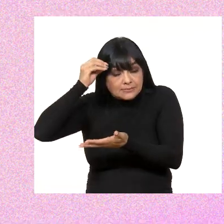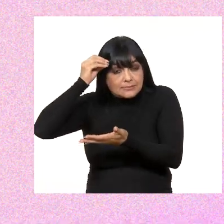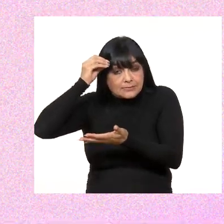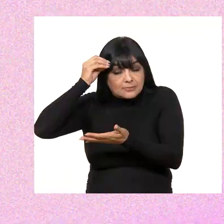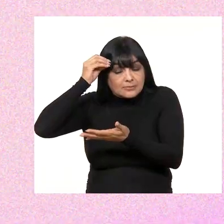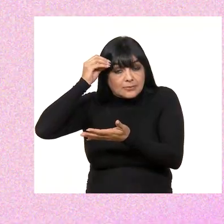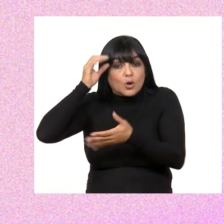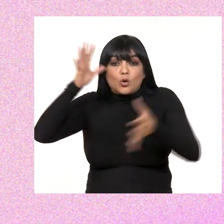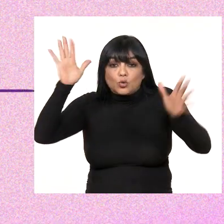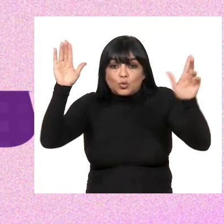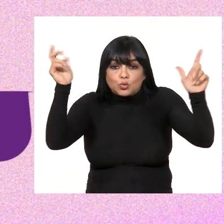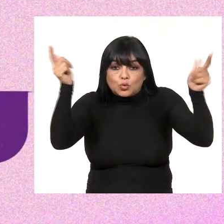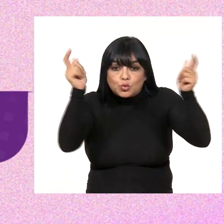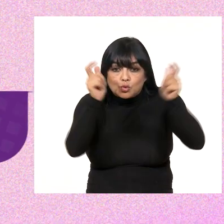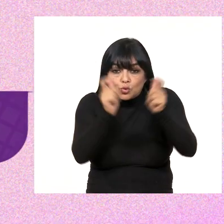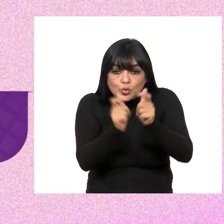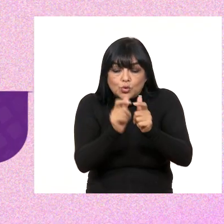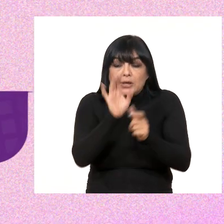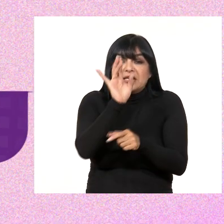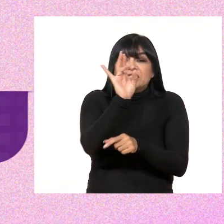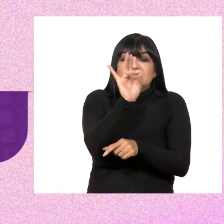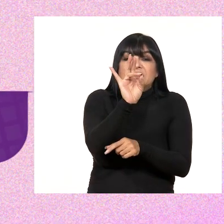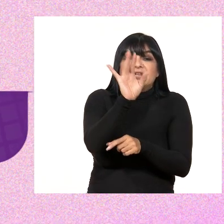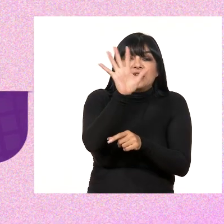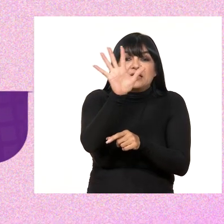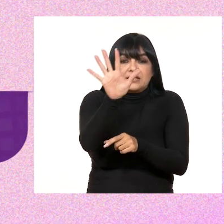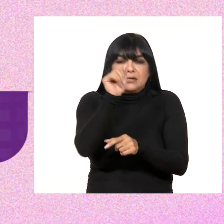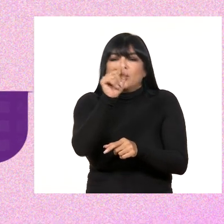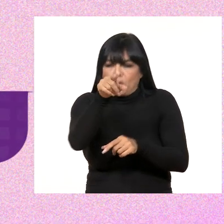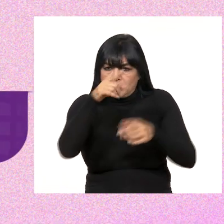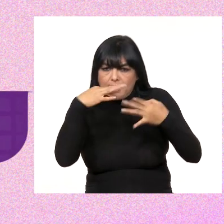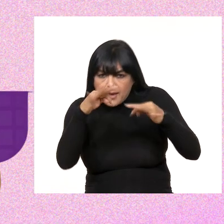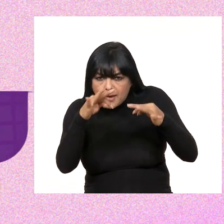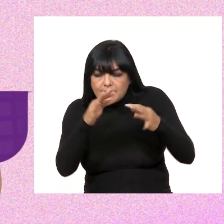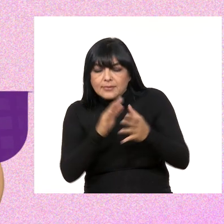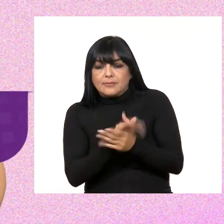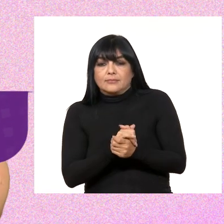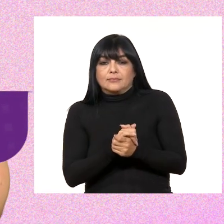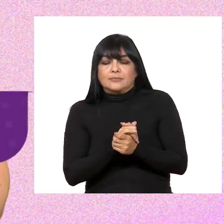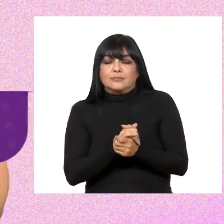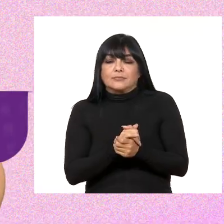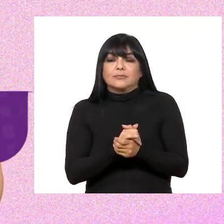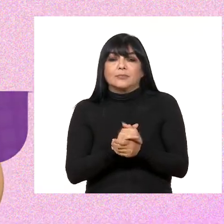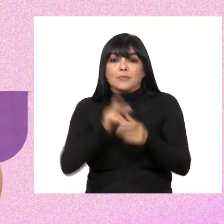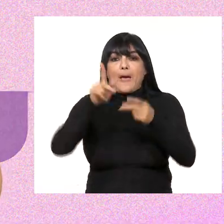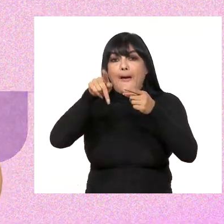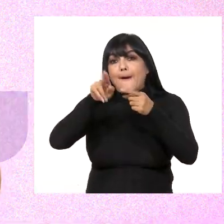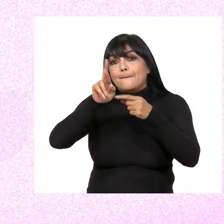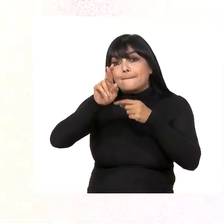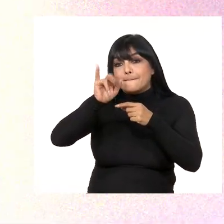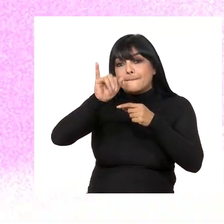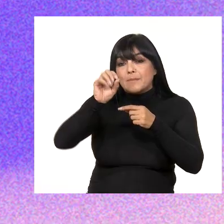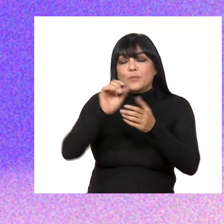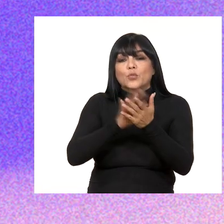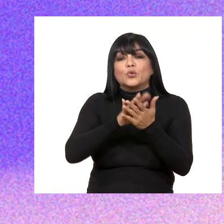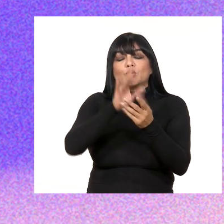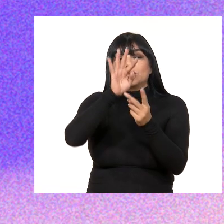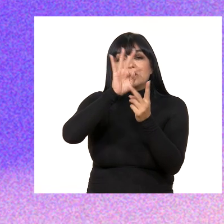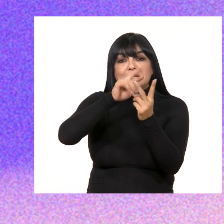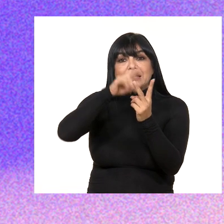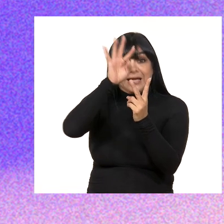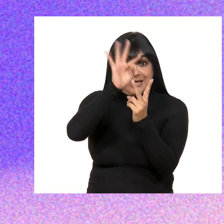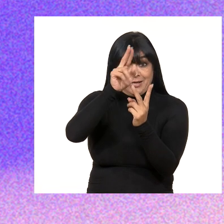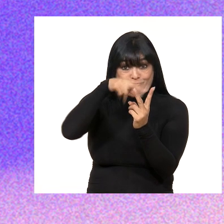aprendido. Simplifica la raíz cuadrada de 75. Podemos descomponer en sus factores primos el número